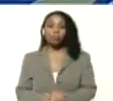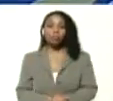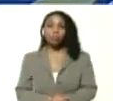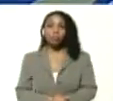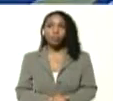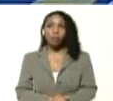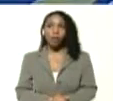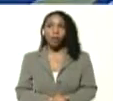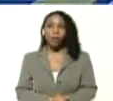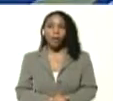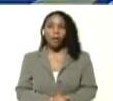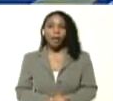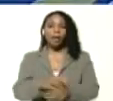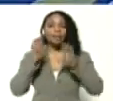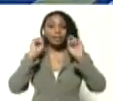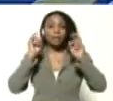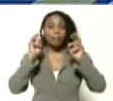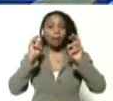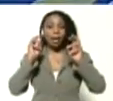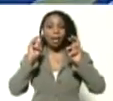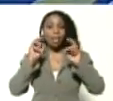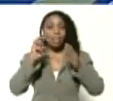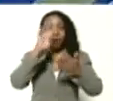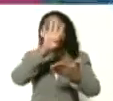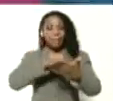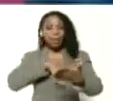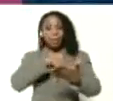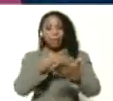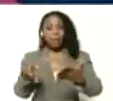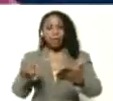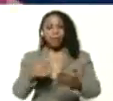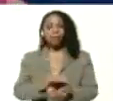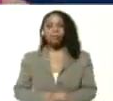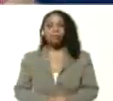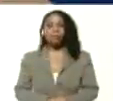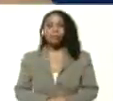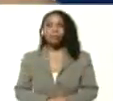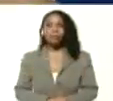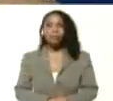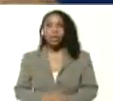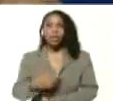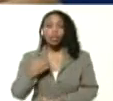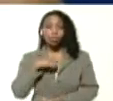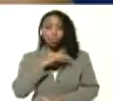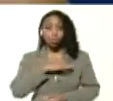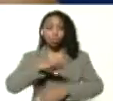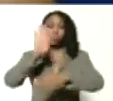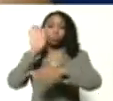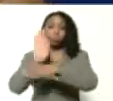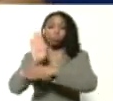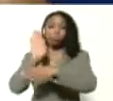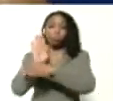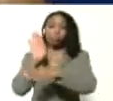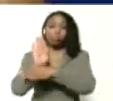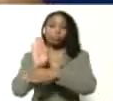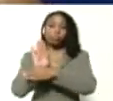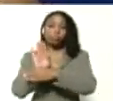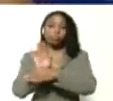el reto de matemáticas hemos estado cuidando la calidad